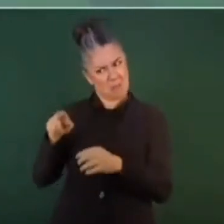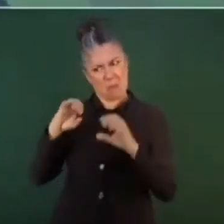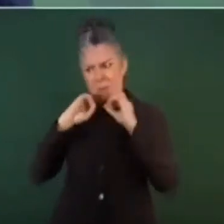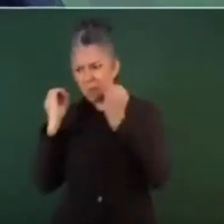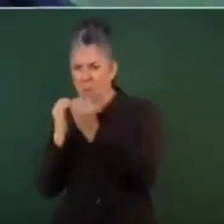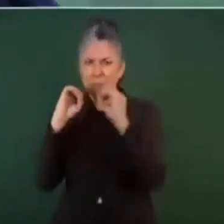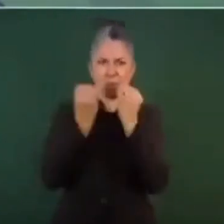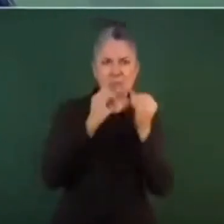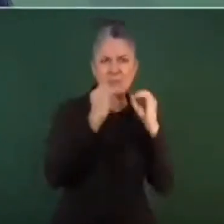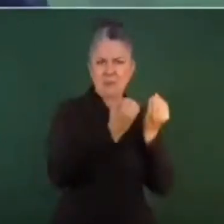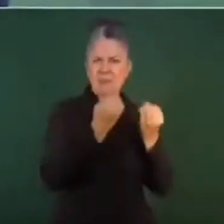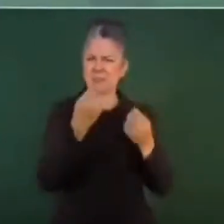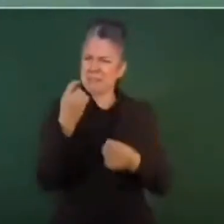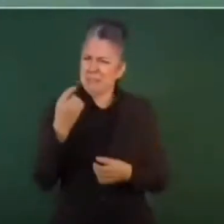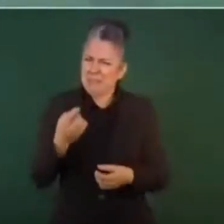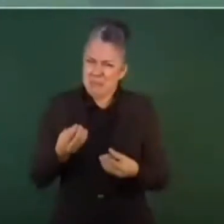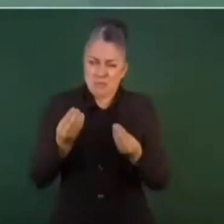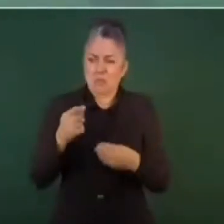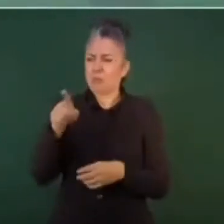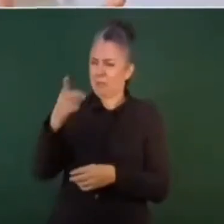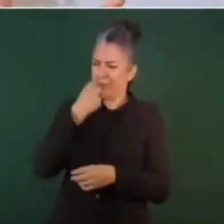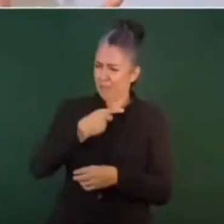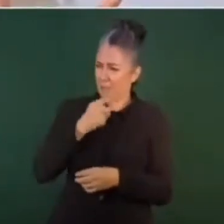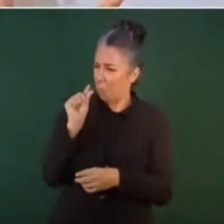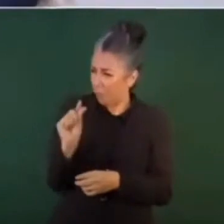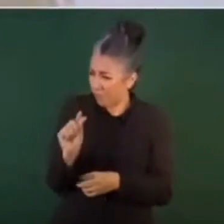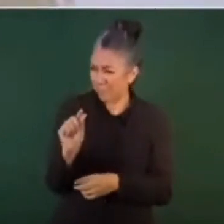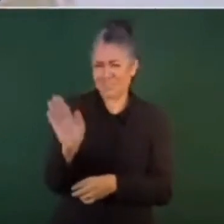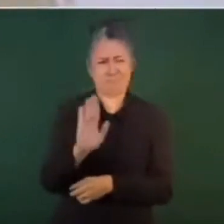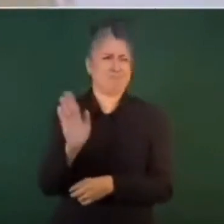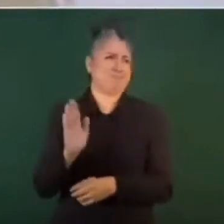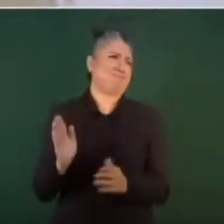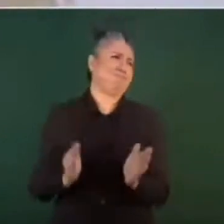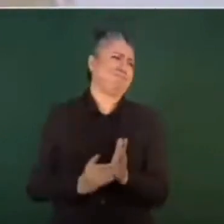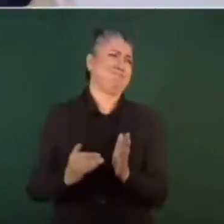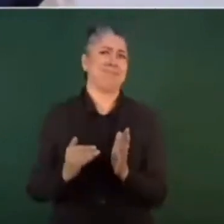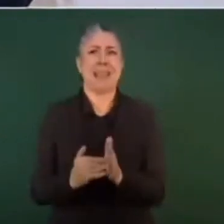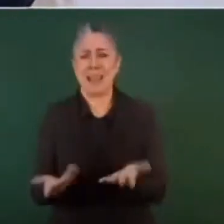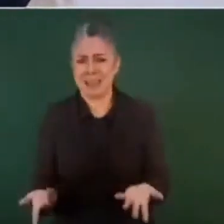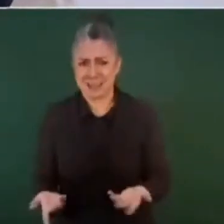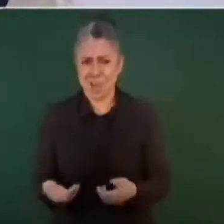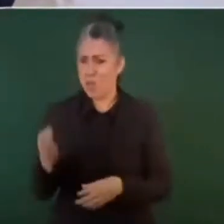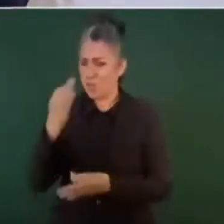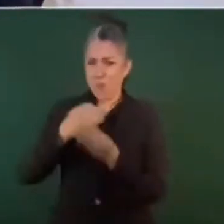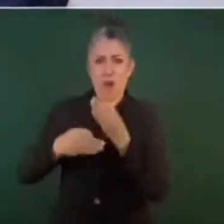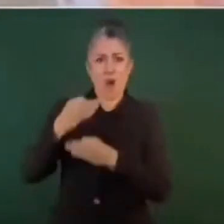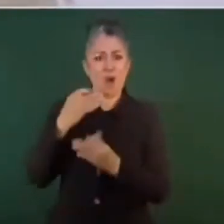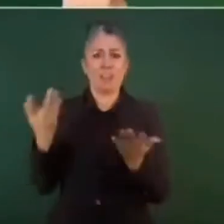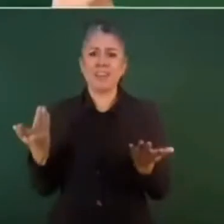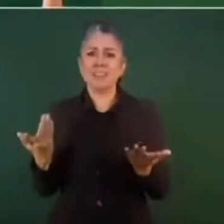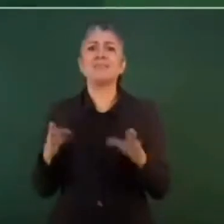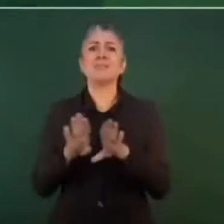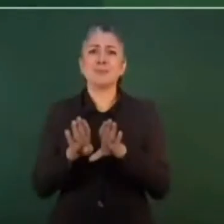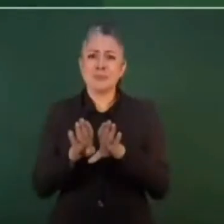si hay miles y todas cooptadas, controladas